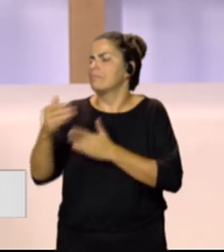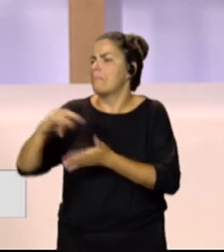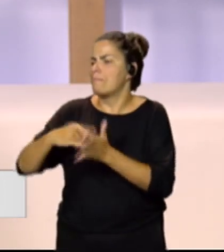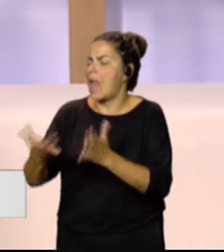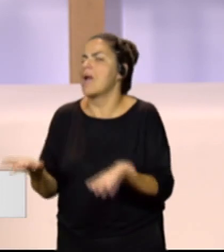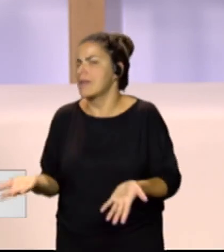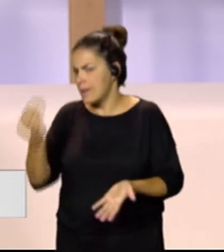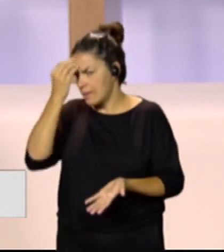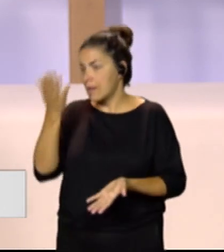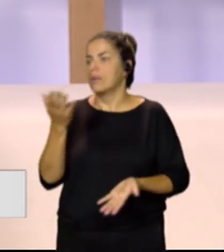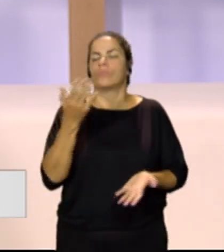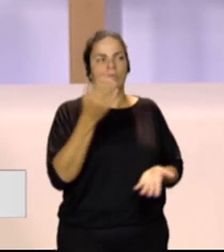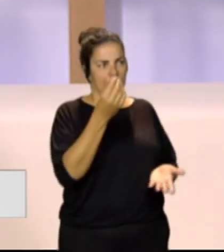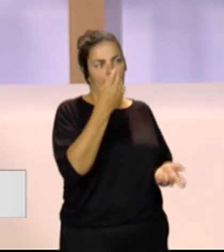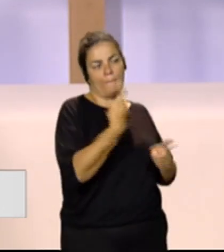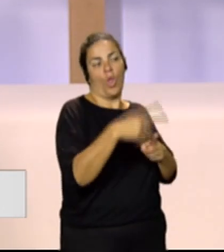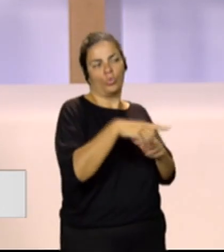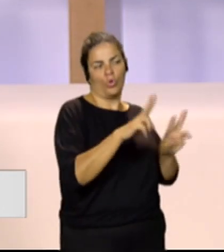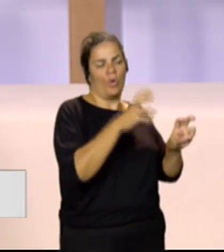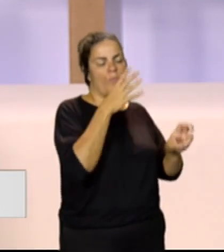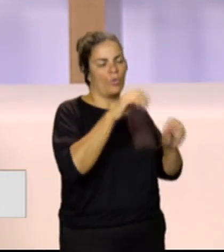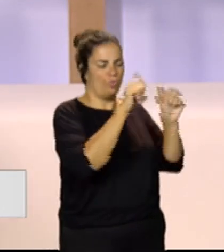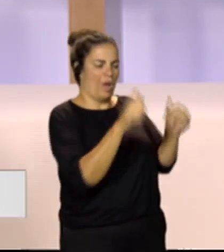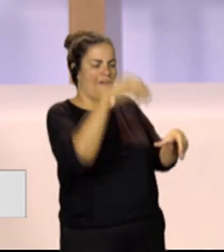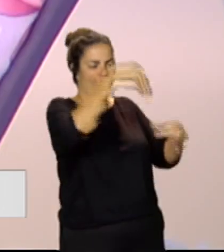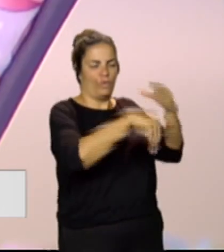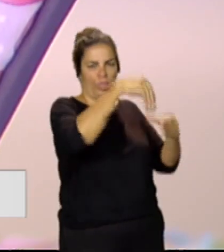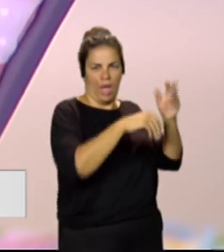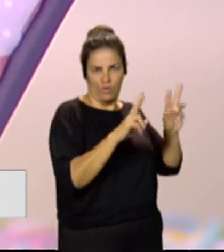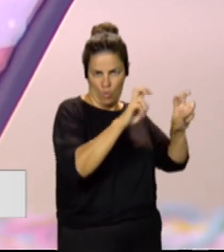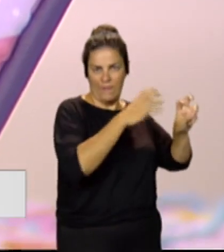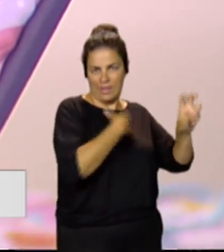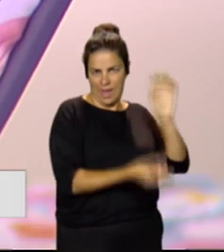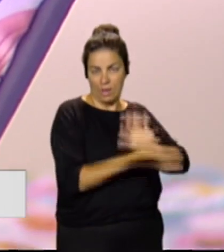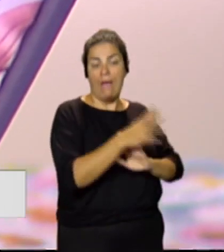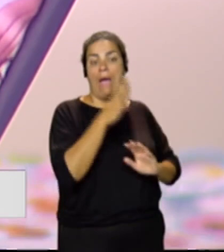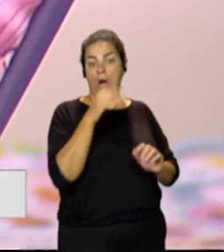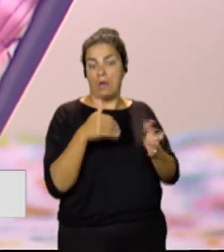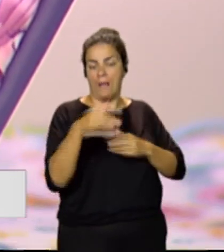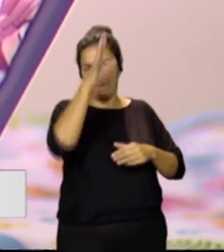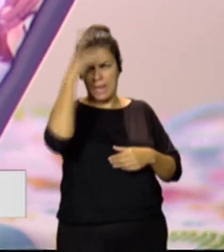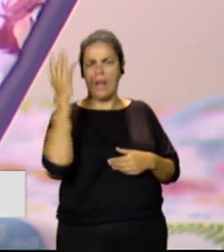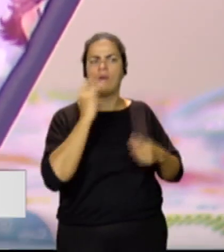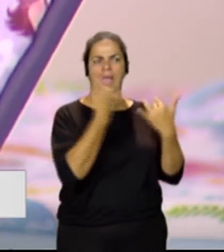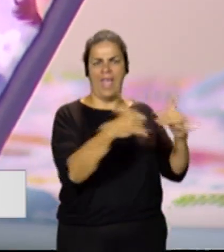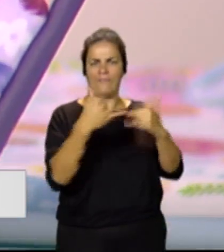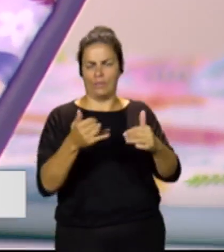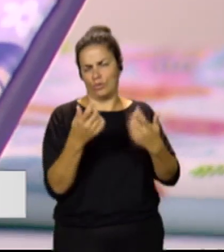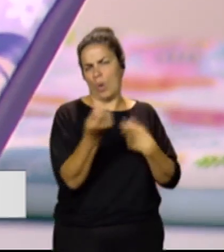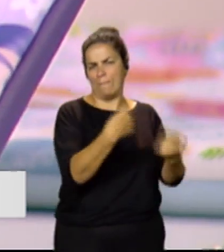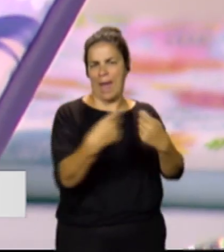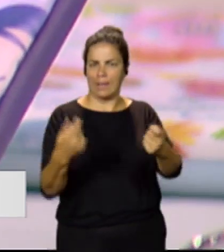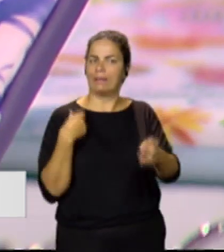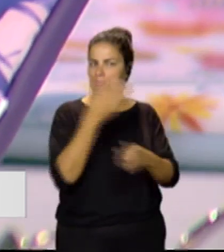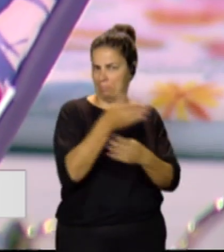planeado hacer productos nuevos, un estilo de funda nueva, y bueno, ahora en verano tengo varios markets, varios eventos para los que asistir, así